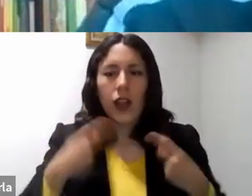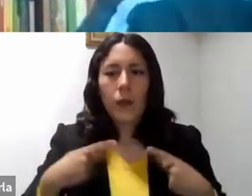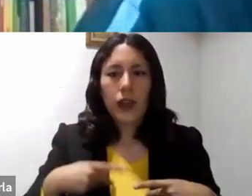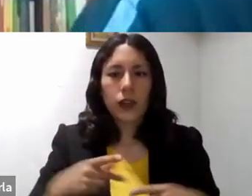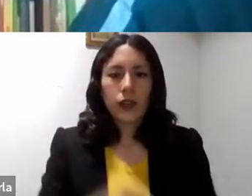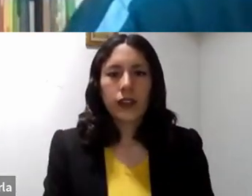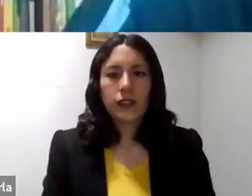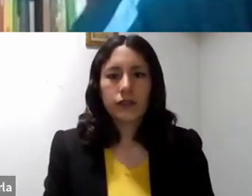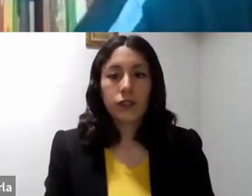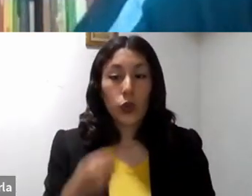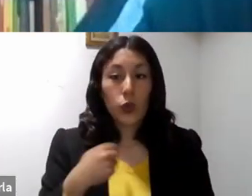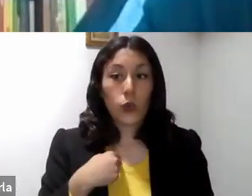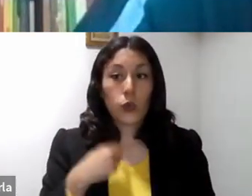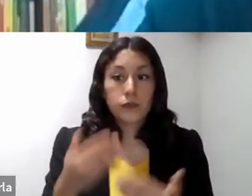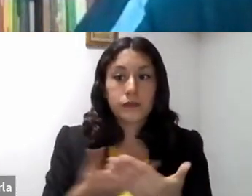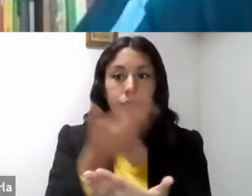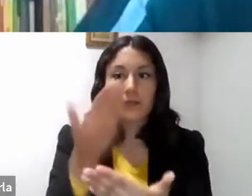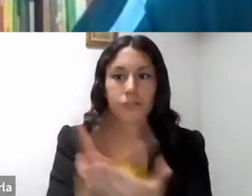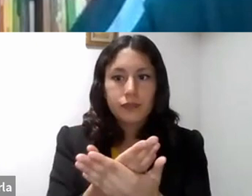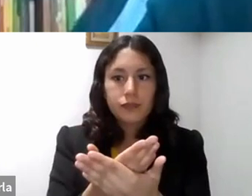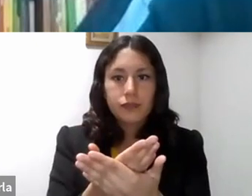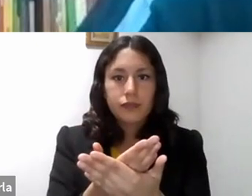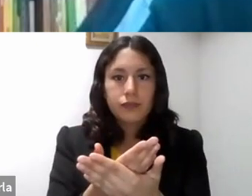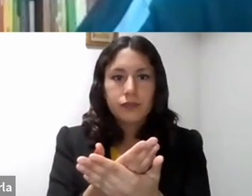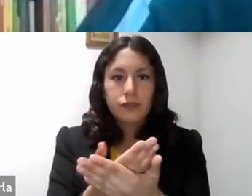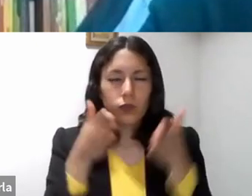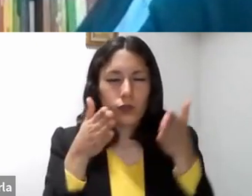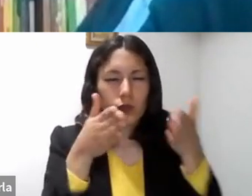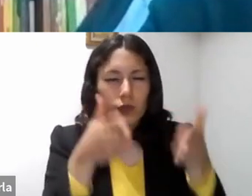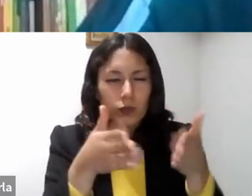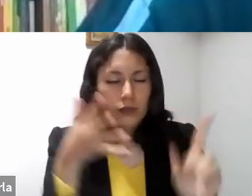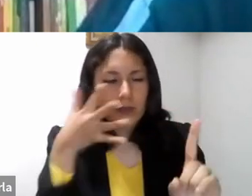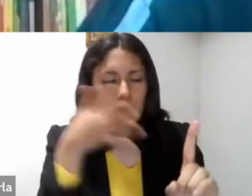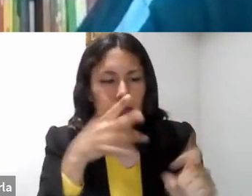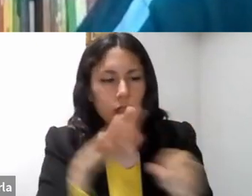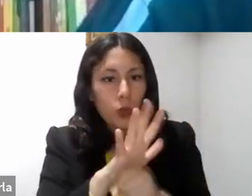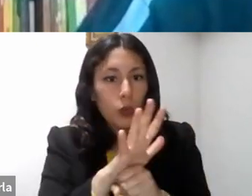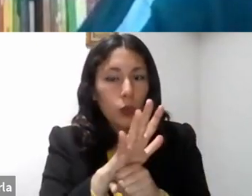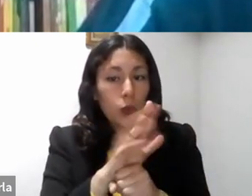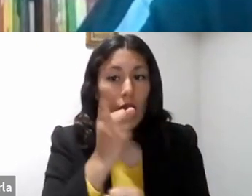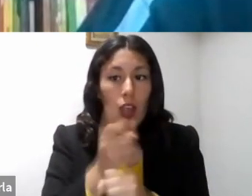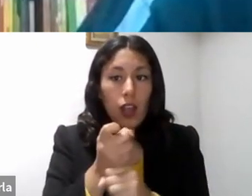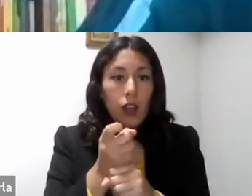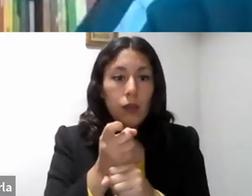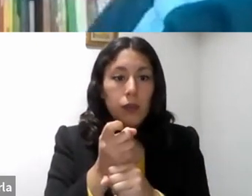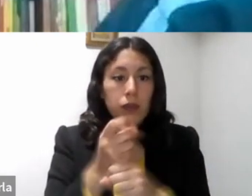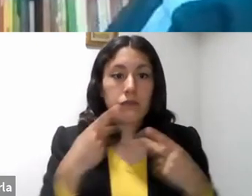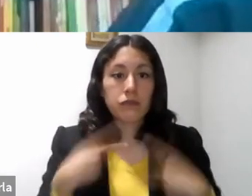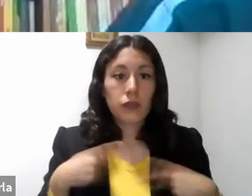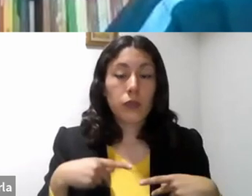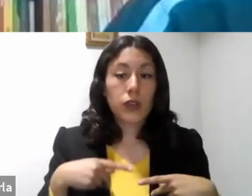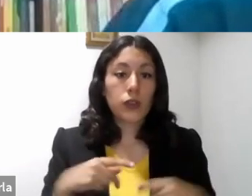Yo les proponía, les propongo primero enfocarnos en la primera figura de la parábola,